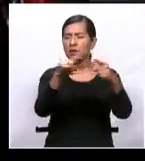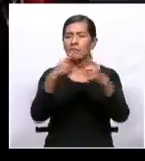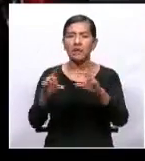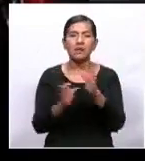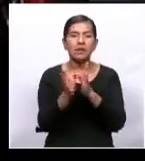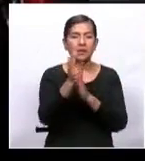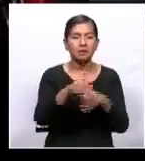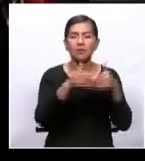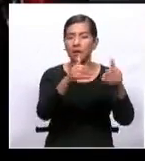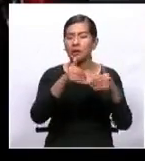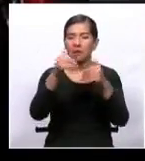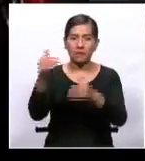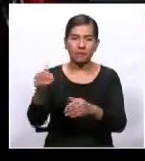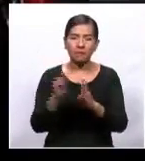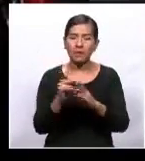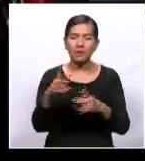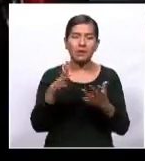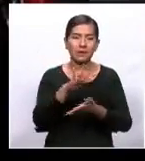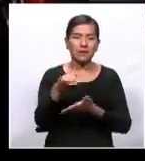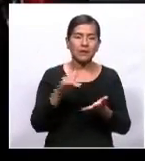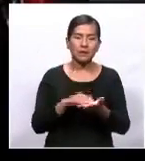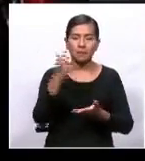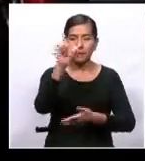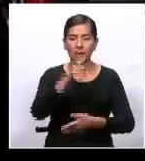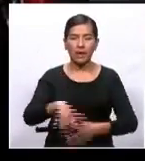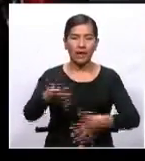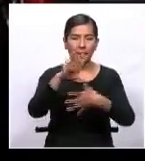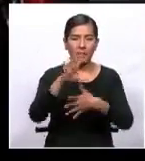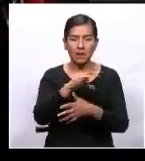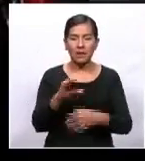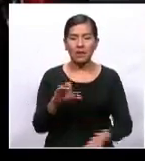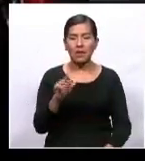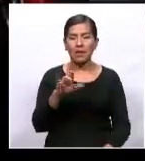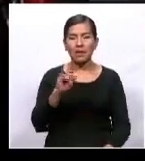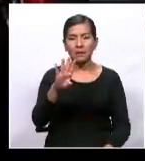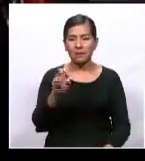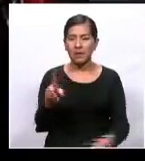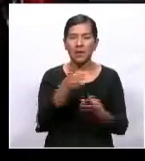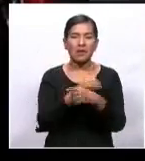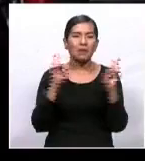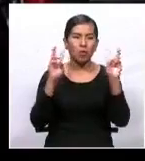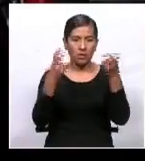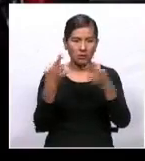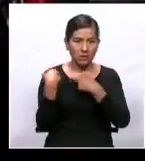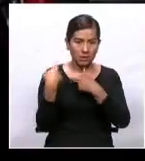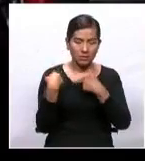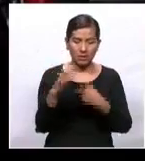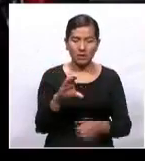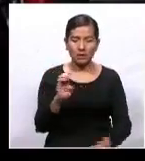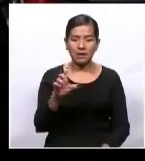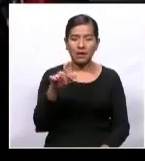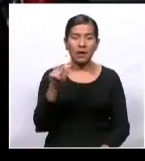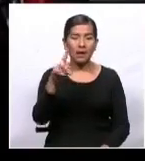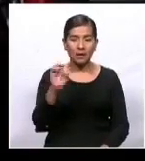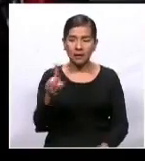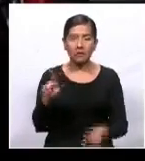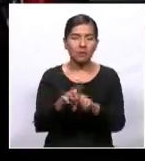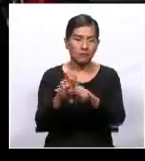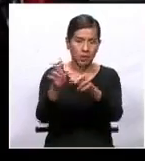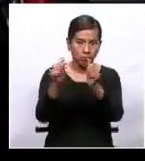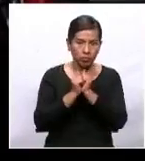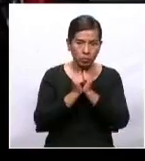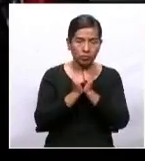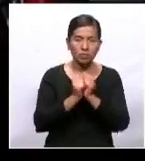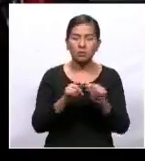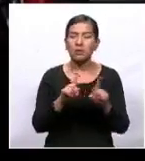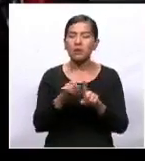El caso del Centro Latinoamericano y del Caribe de Democracia, CELADE, además de la